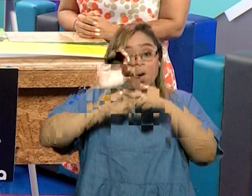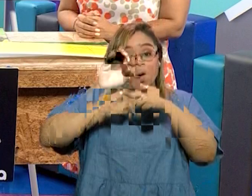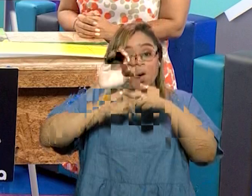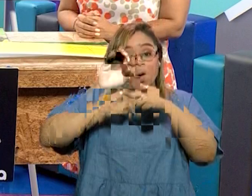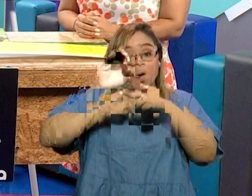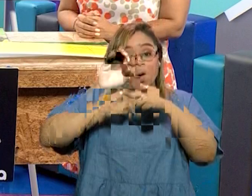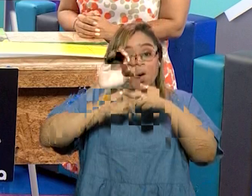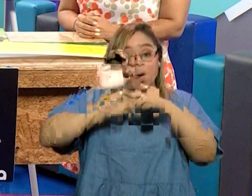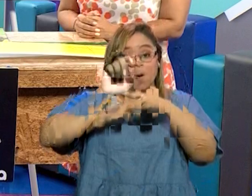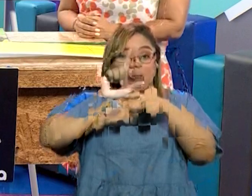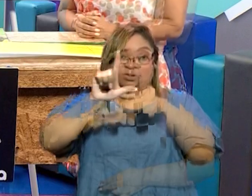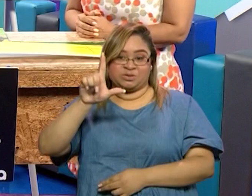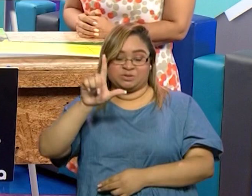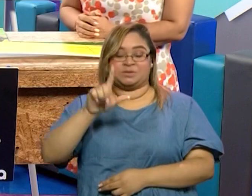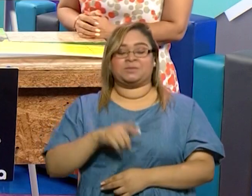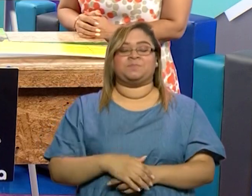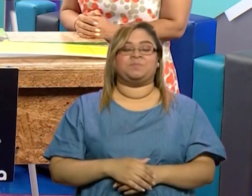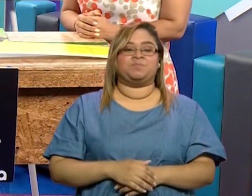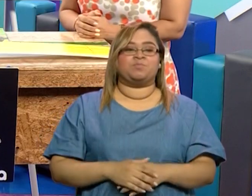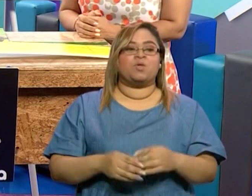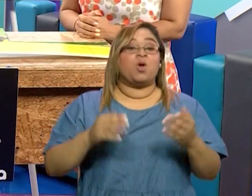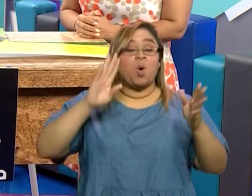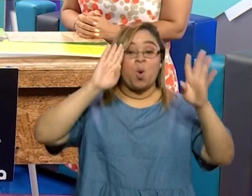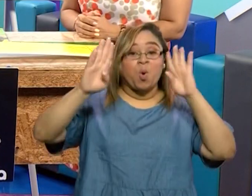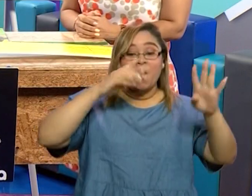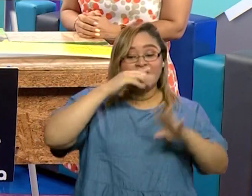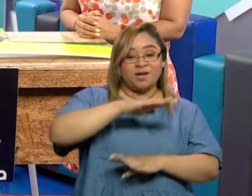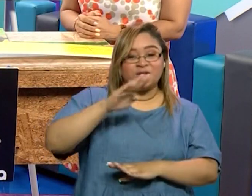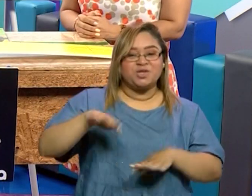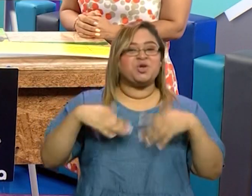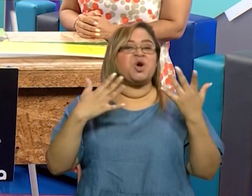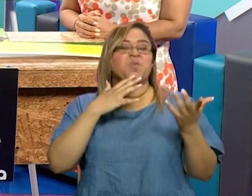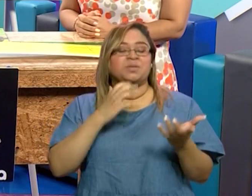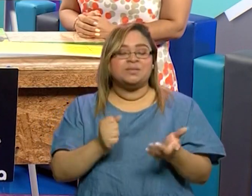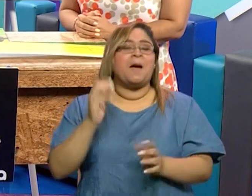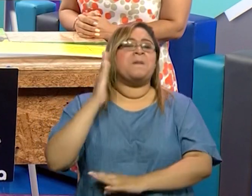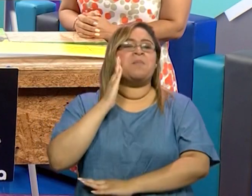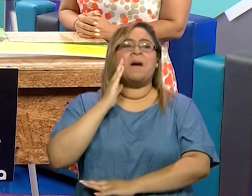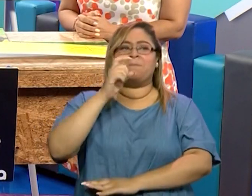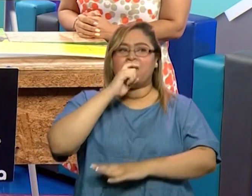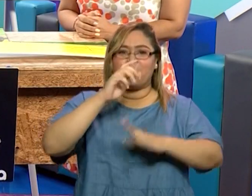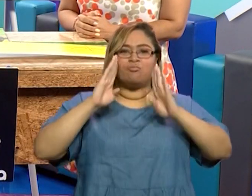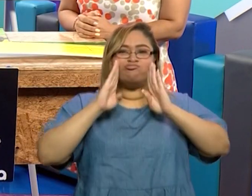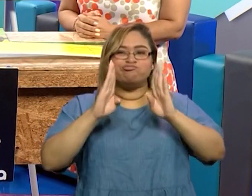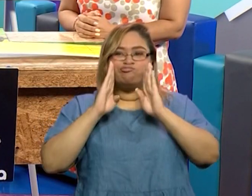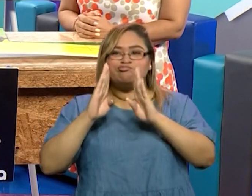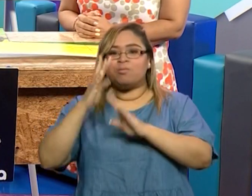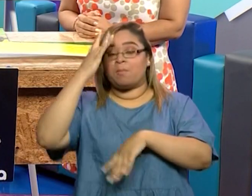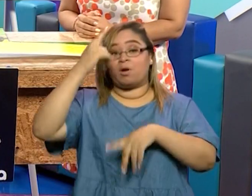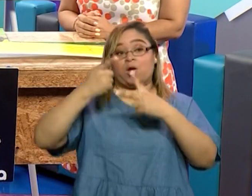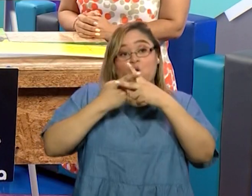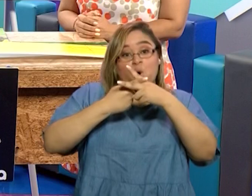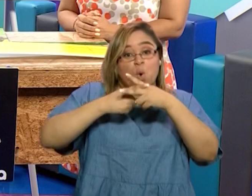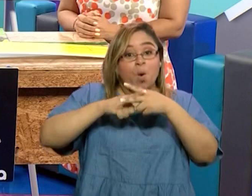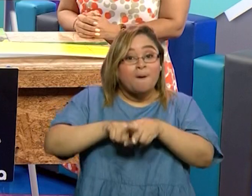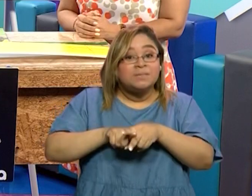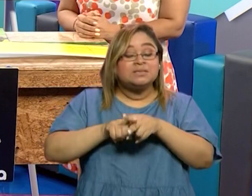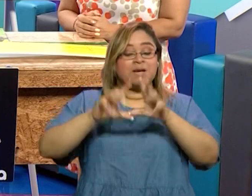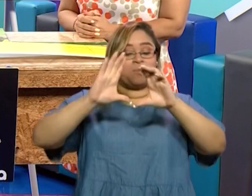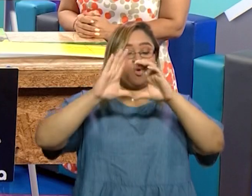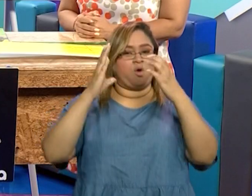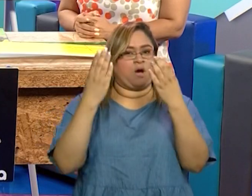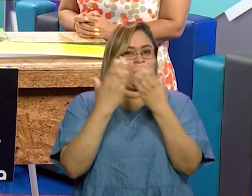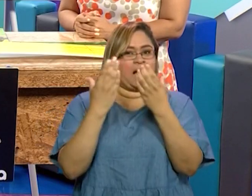Gracias a todos ustedes, espero que hayan disfrutado, mamá, papá. Muy atentos porque iniciamos esta clase de cuarto grado,